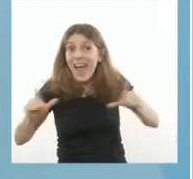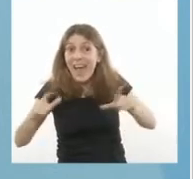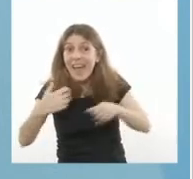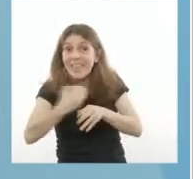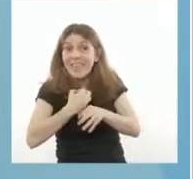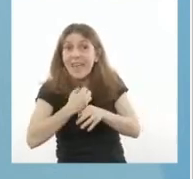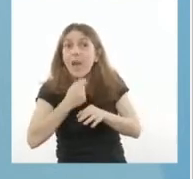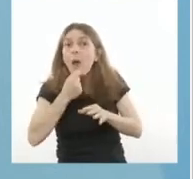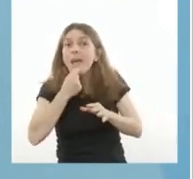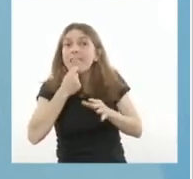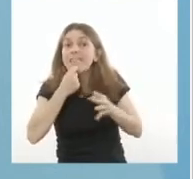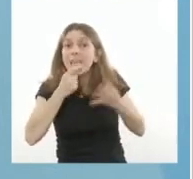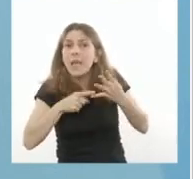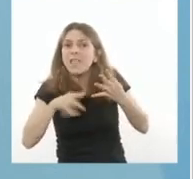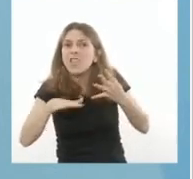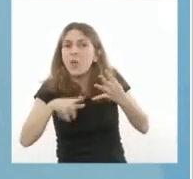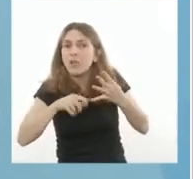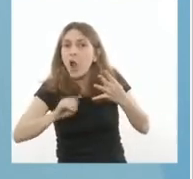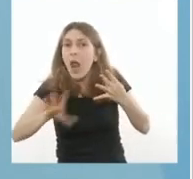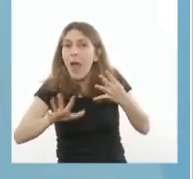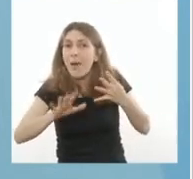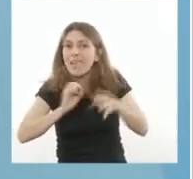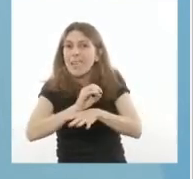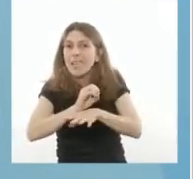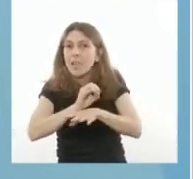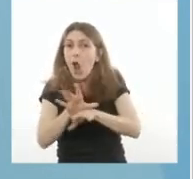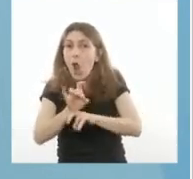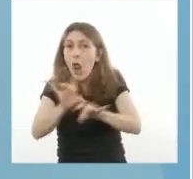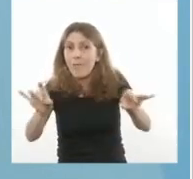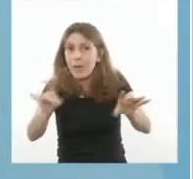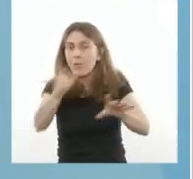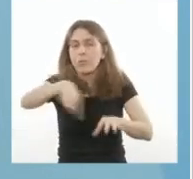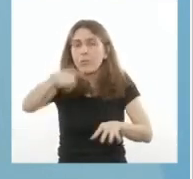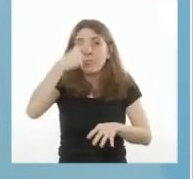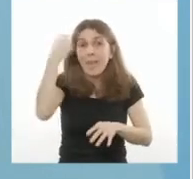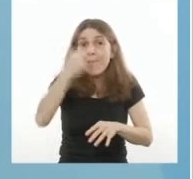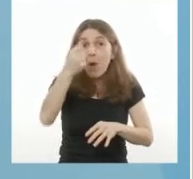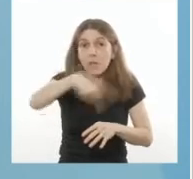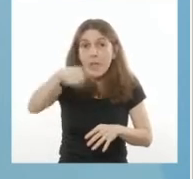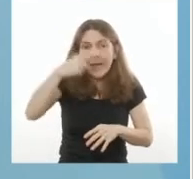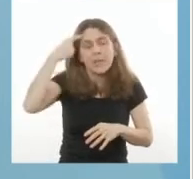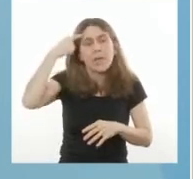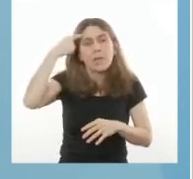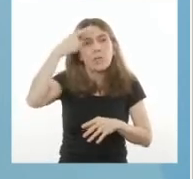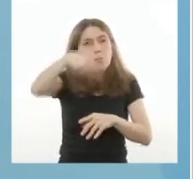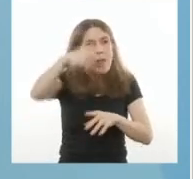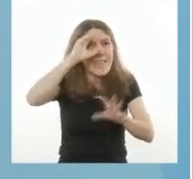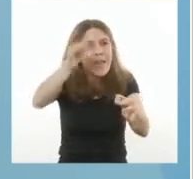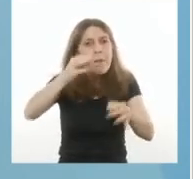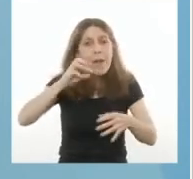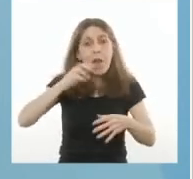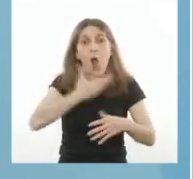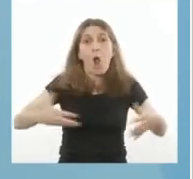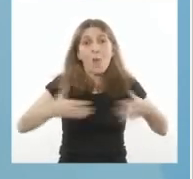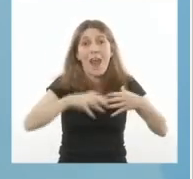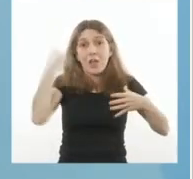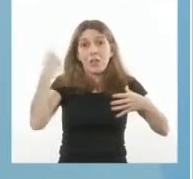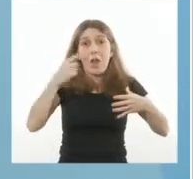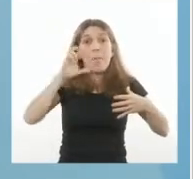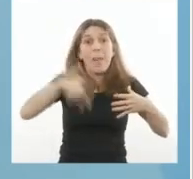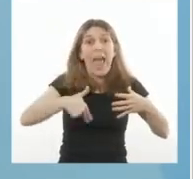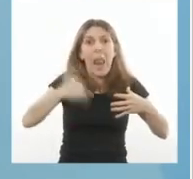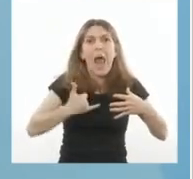Es importante que tengan presente que todo el plan del Gobierno Nacional frente a la pandemia contempla tres